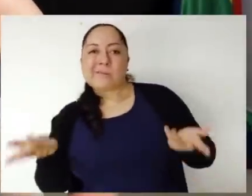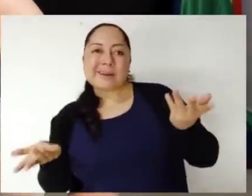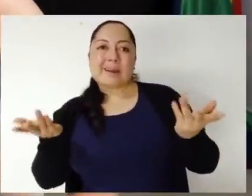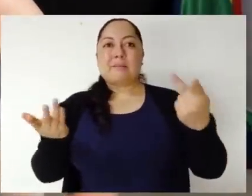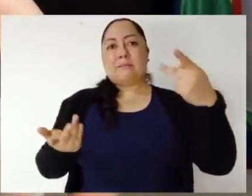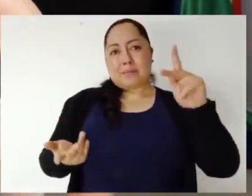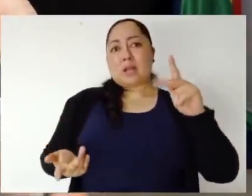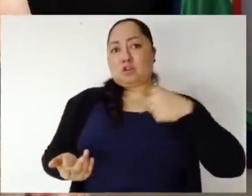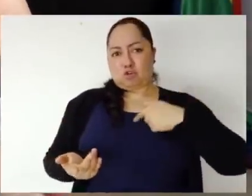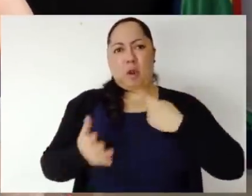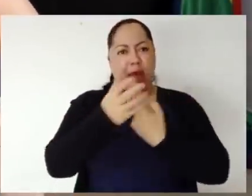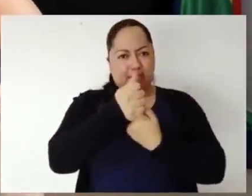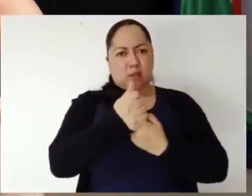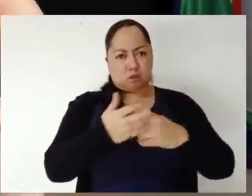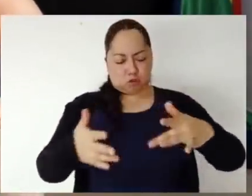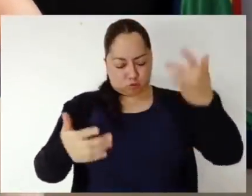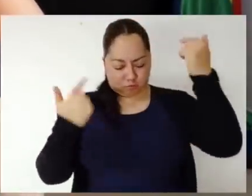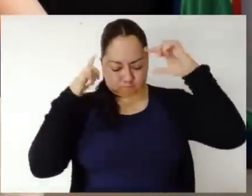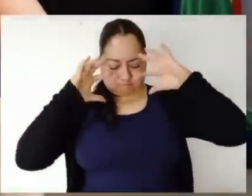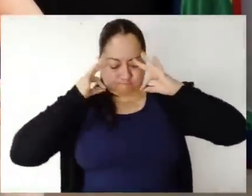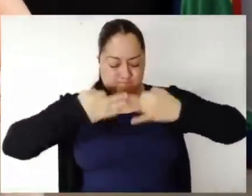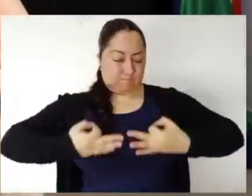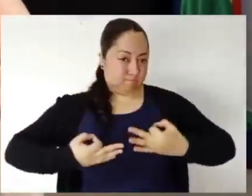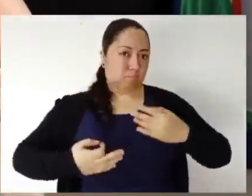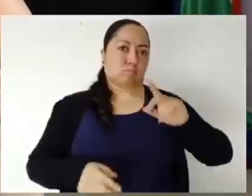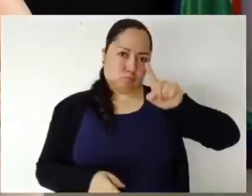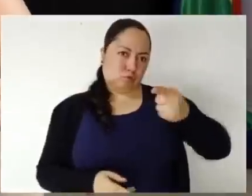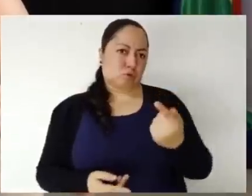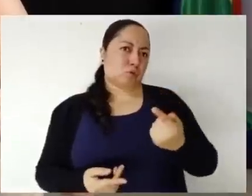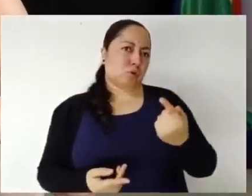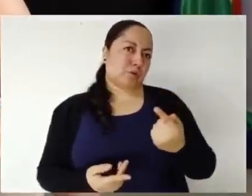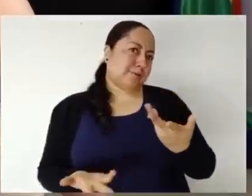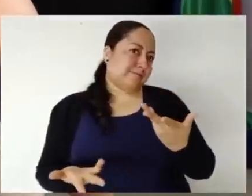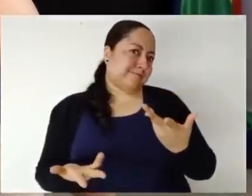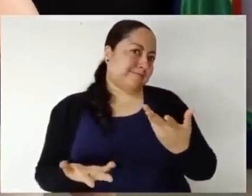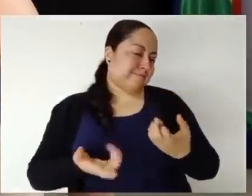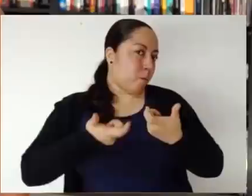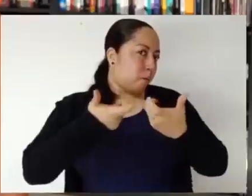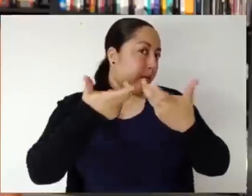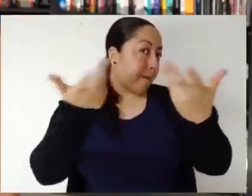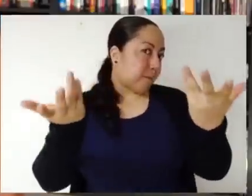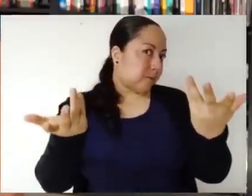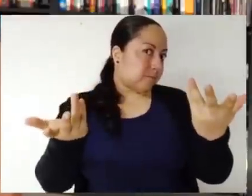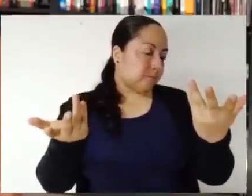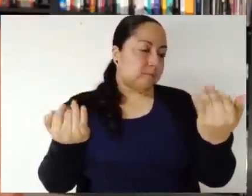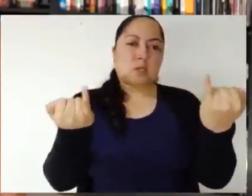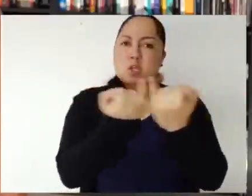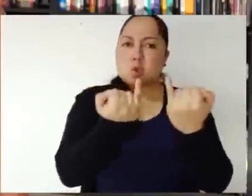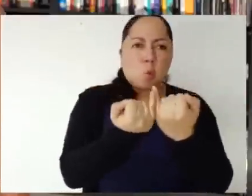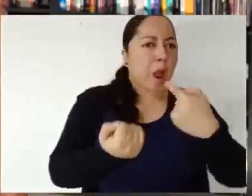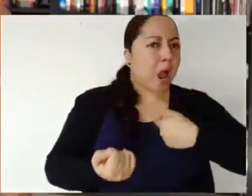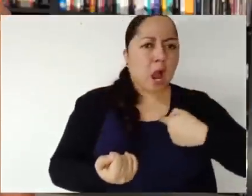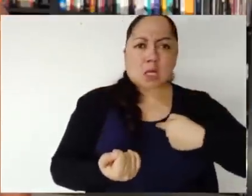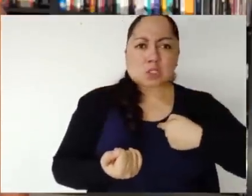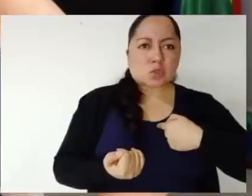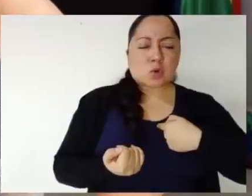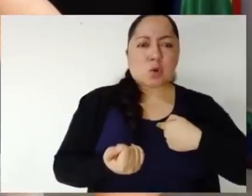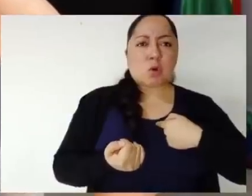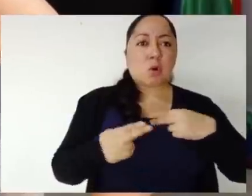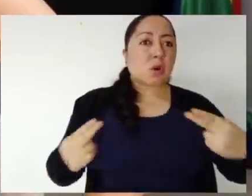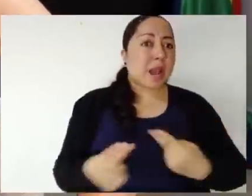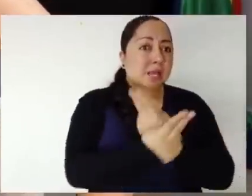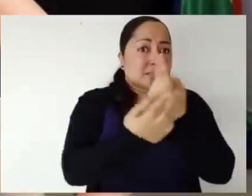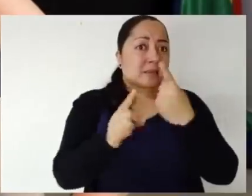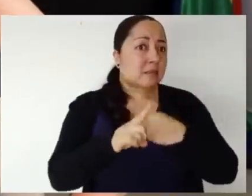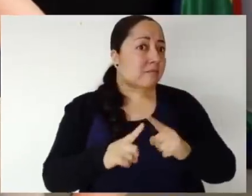que decir que si bien yo me identifico diferente a lo que se me asignó en hacer, yo busco transicionar y me busco acercar hacia eso con lo que me identifico. ¿Dónde